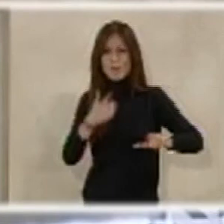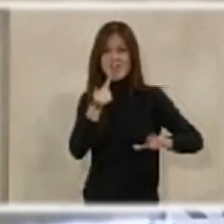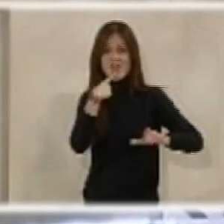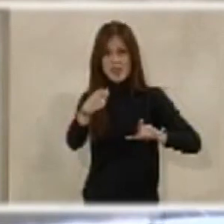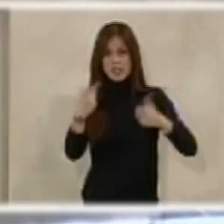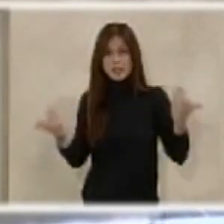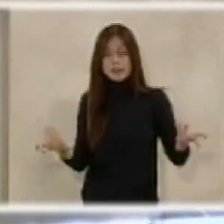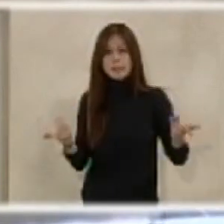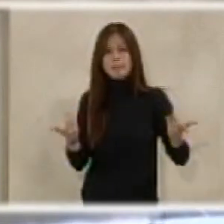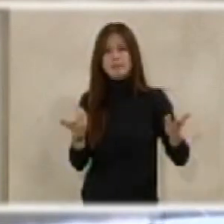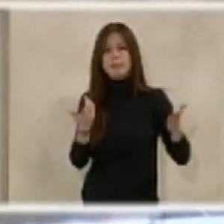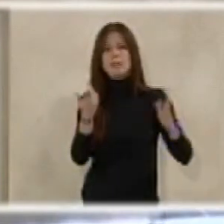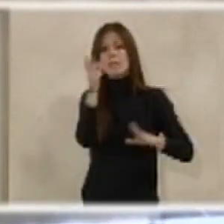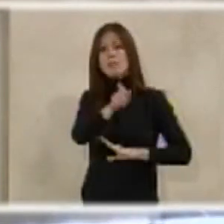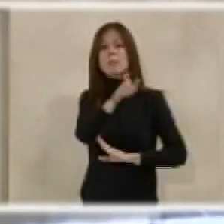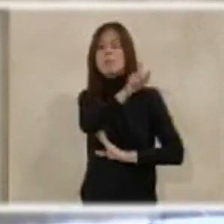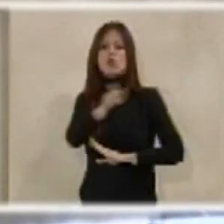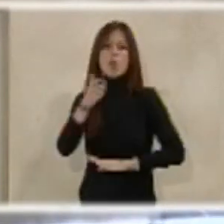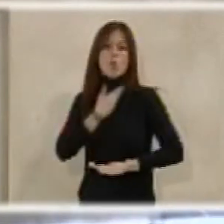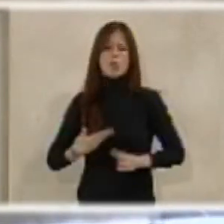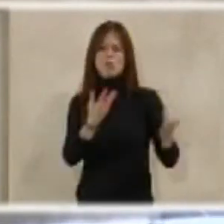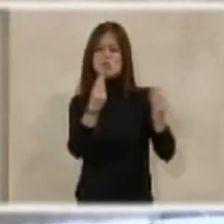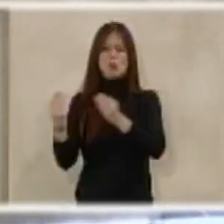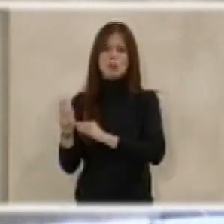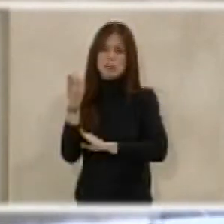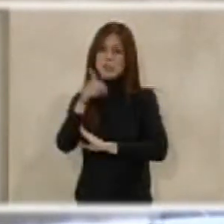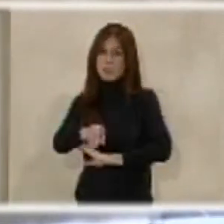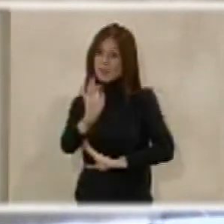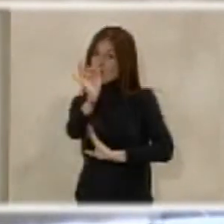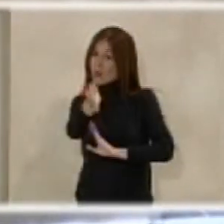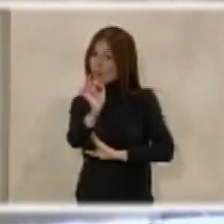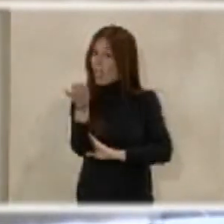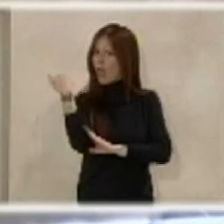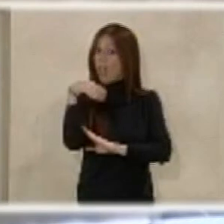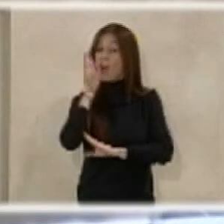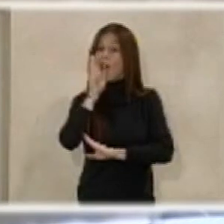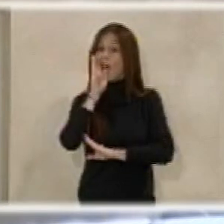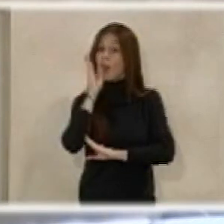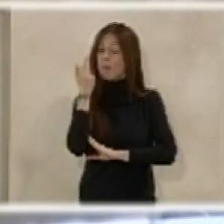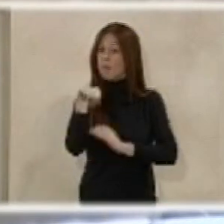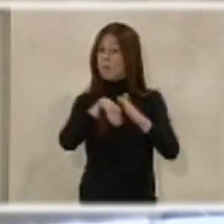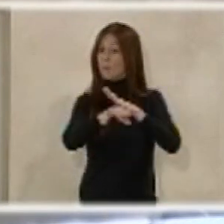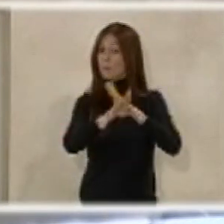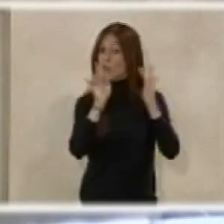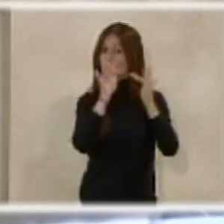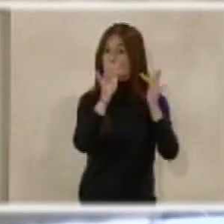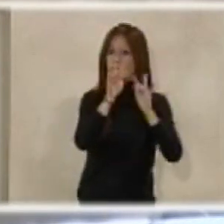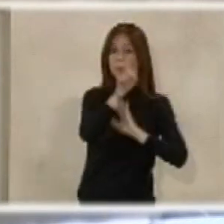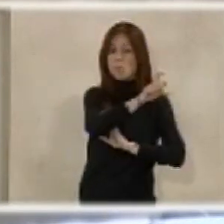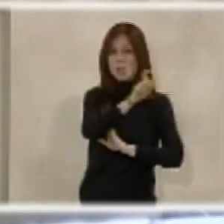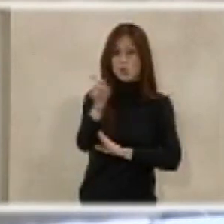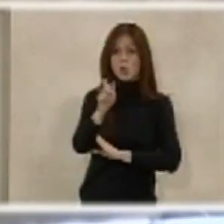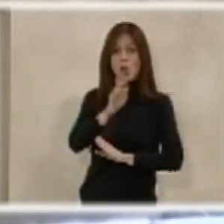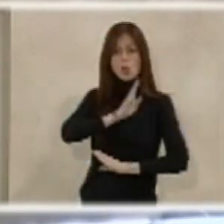hay muchos propietarios, pero también menos cierto cuando hemos hablado nosotros con los propietarios, no hemos personado allí, que